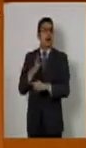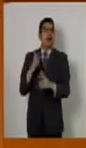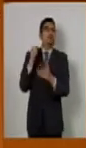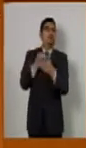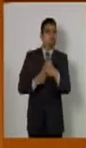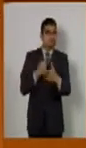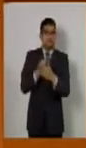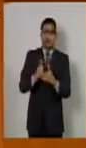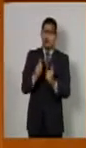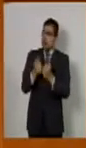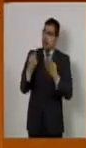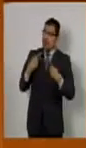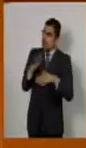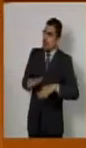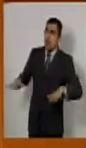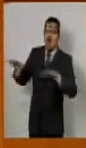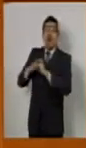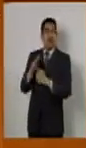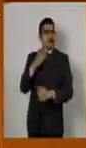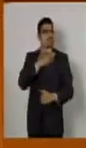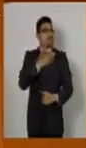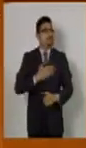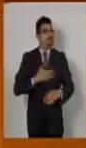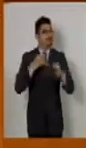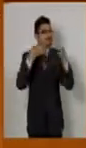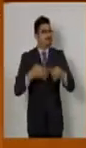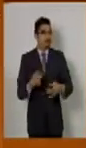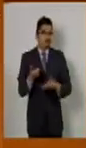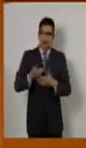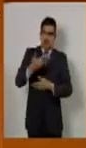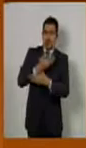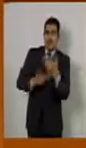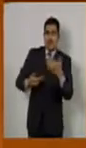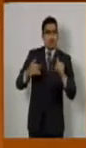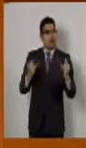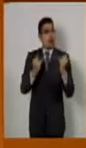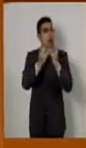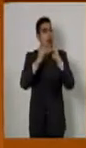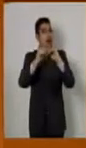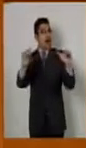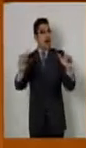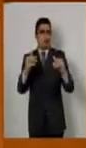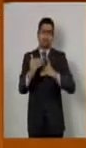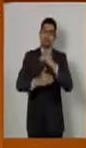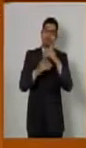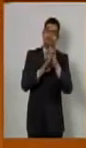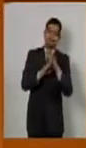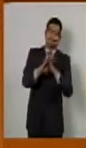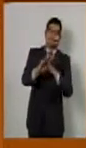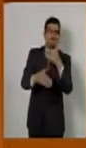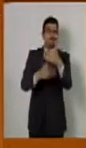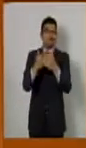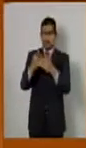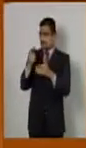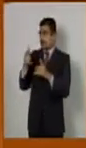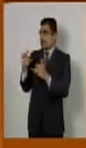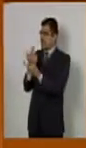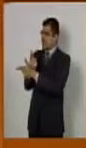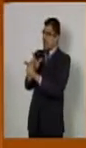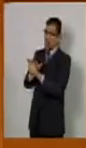justicia, la economía, la igualdad y el desarrollo, por la libertad política e incluso